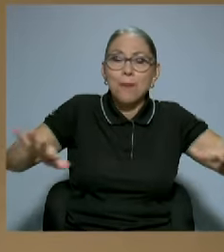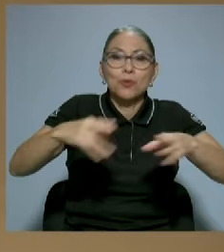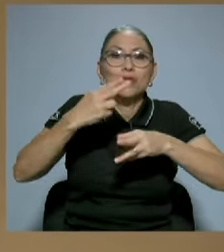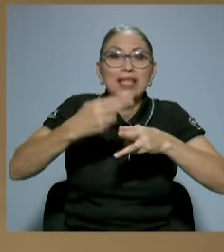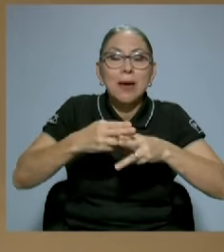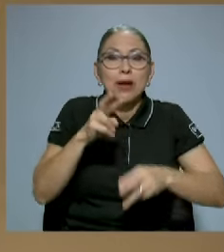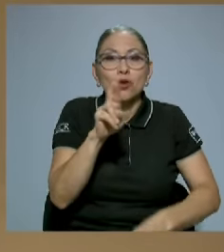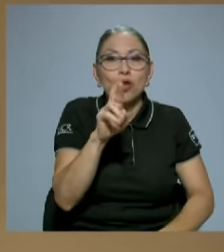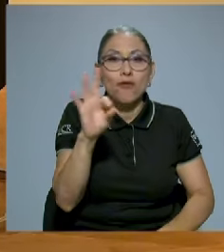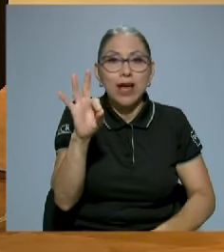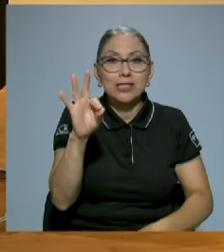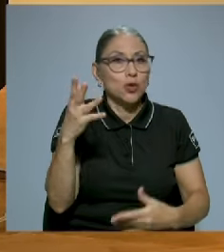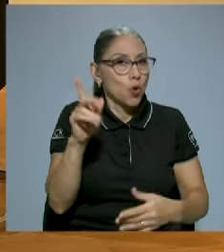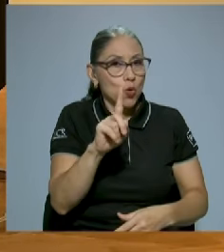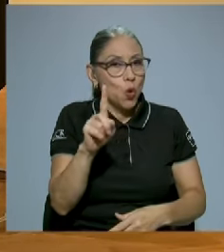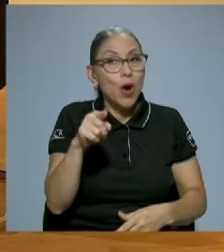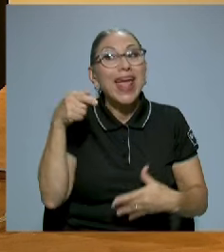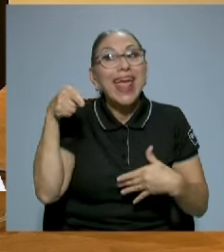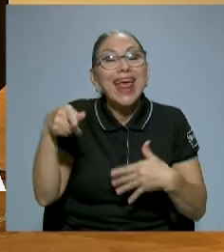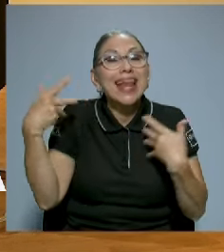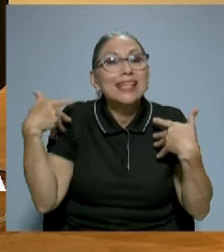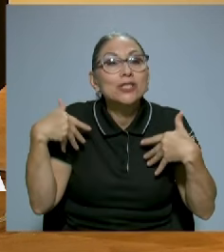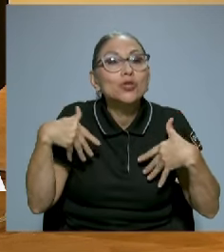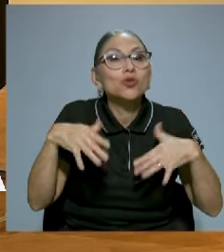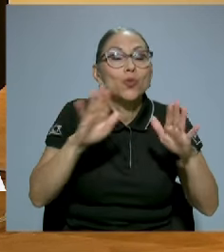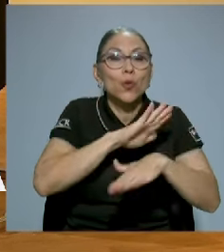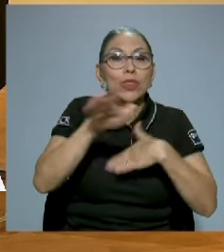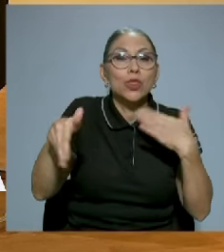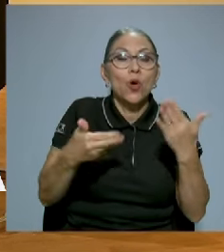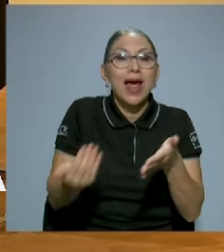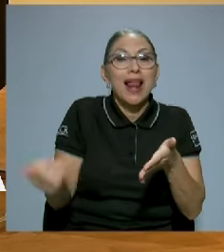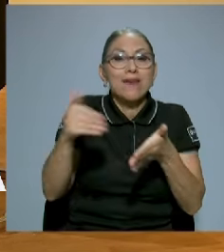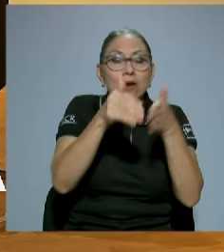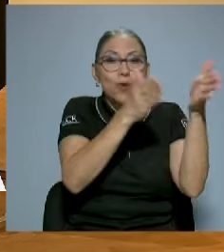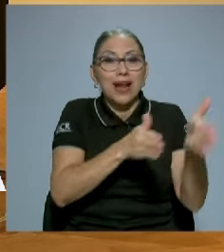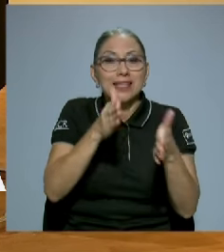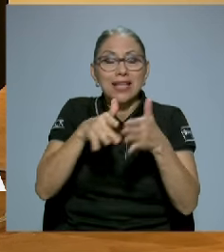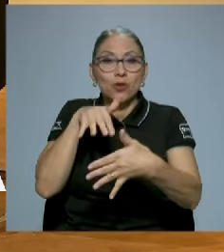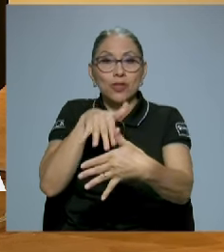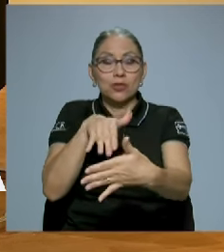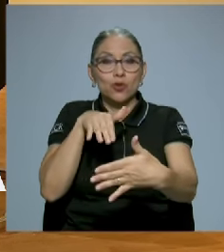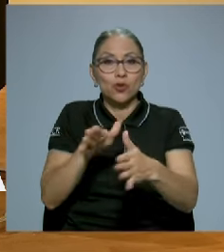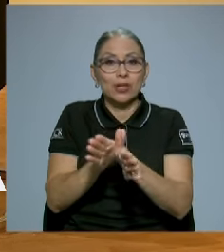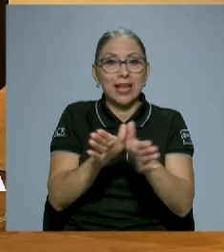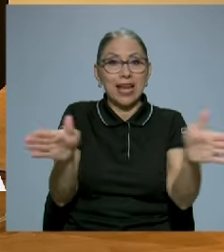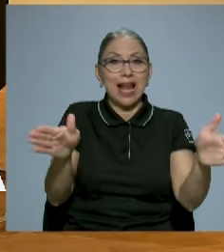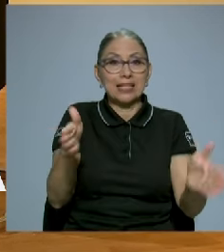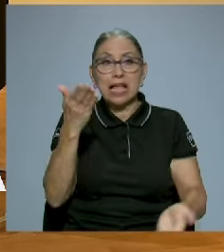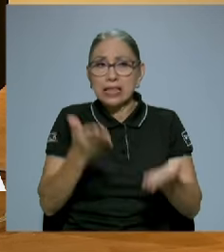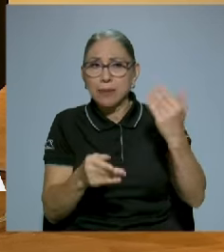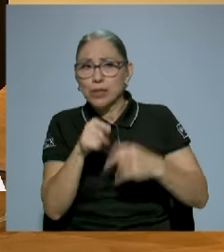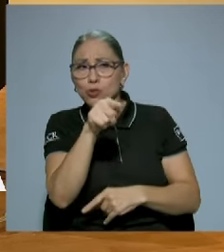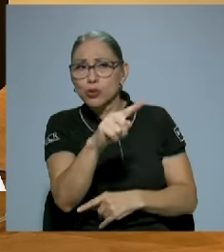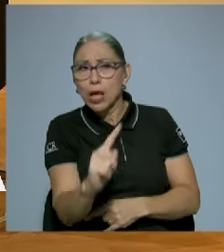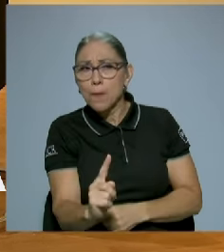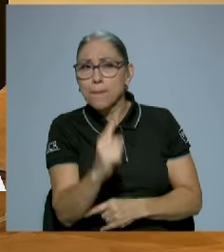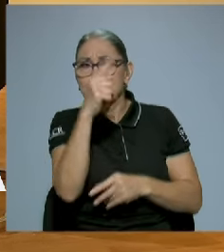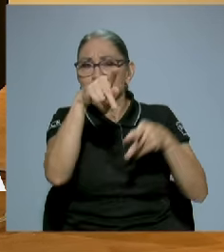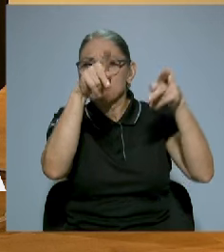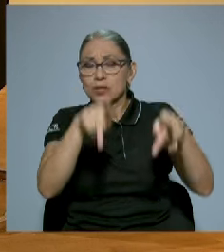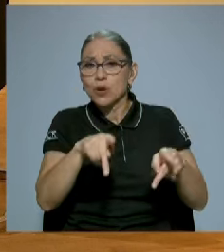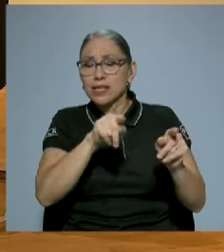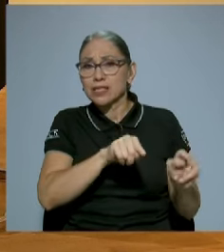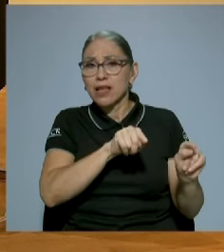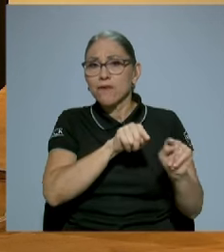Facio, sino que estuvo en toda la reorganización de estudios generales. Usted debe haber sido, Rubén, de los primeros que fueron a los